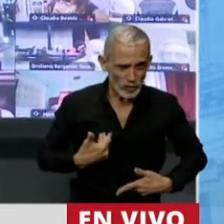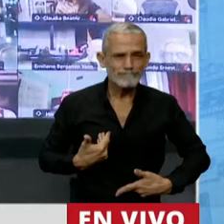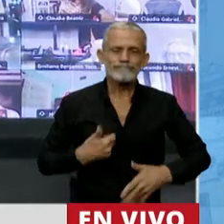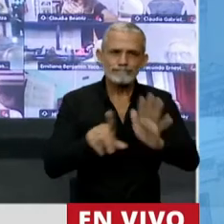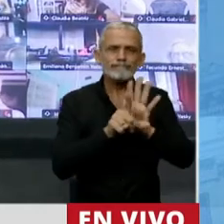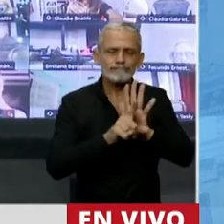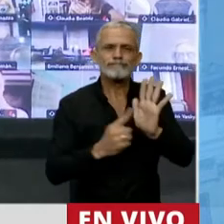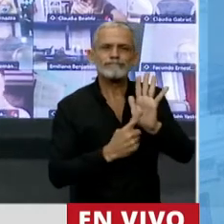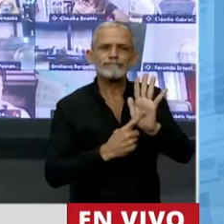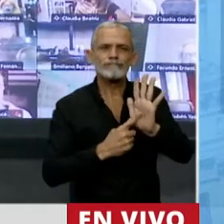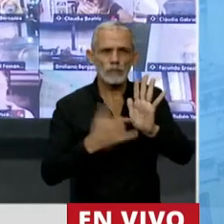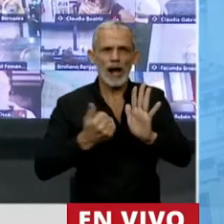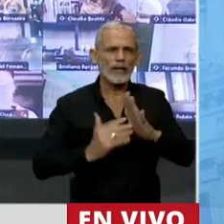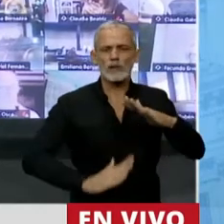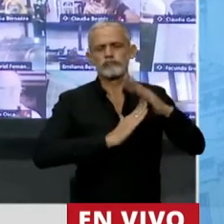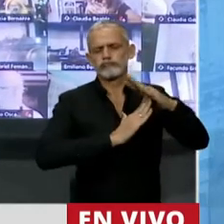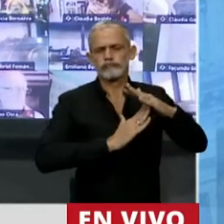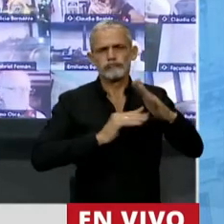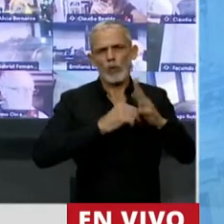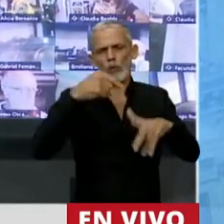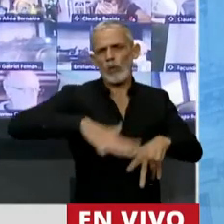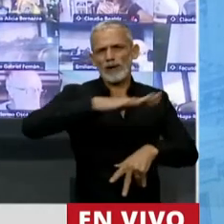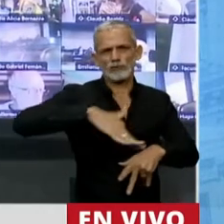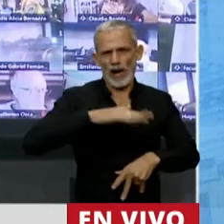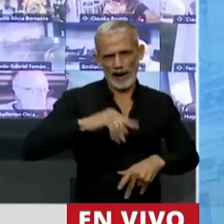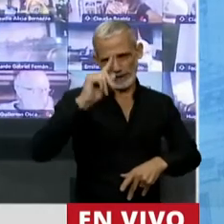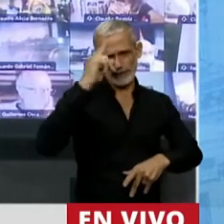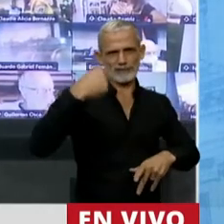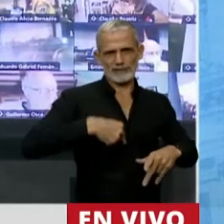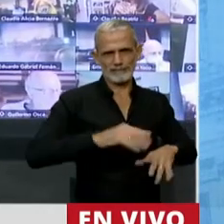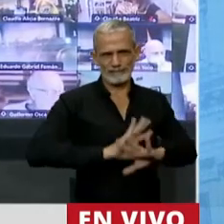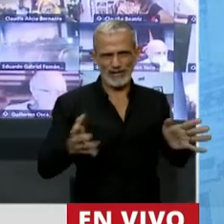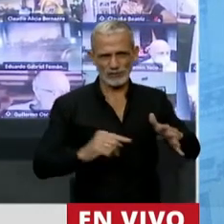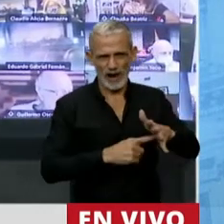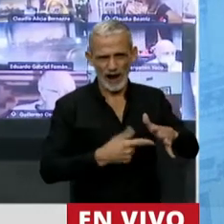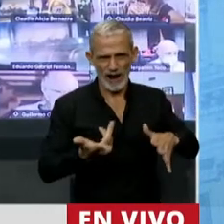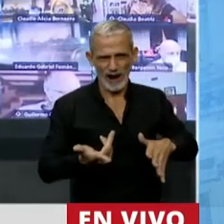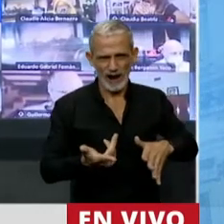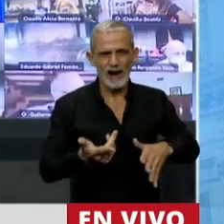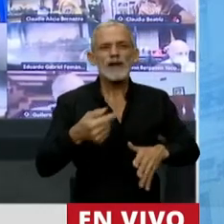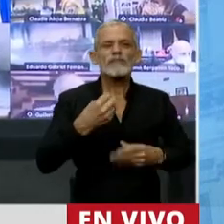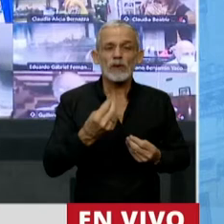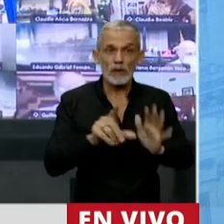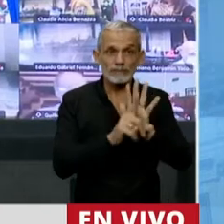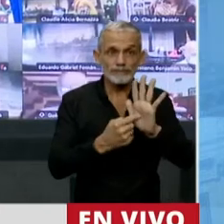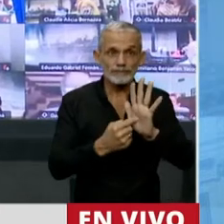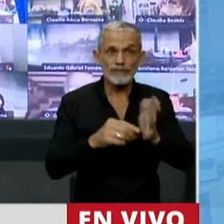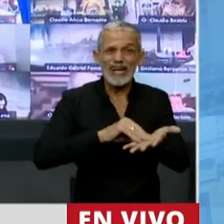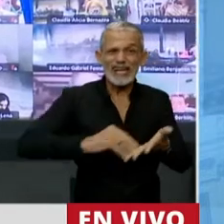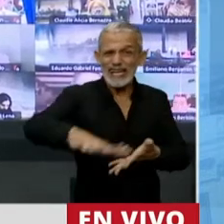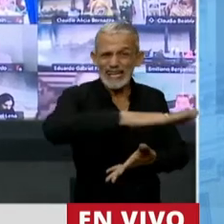legislando con un criterio centralista, con un criterio unitario, porque al indisponer